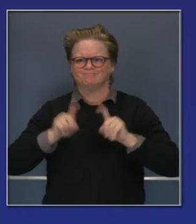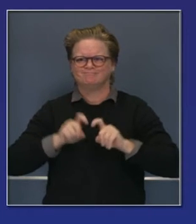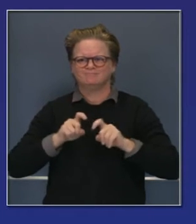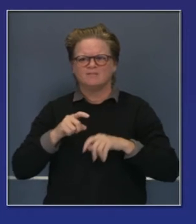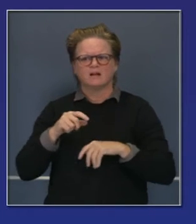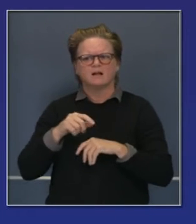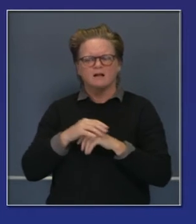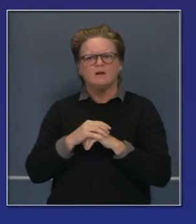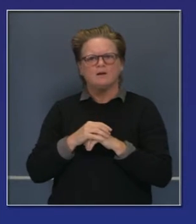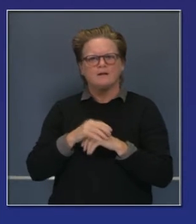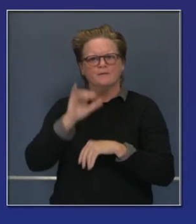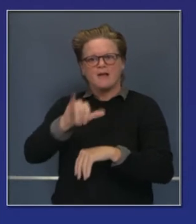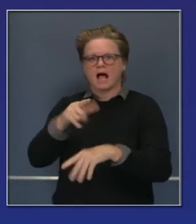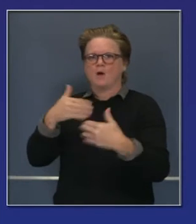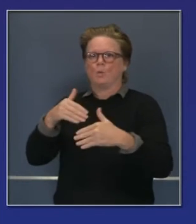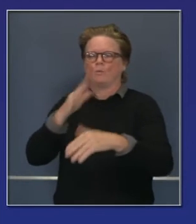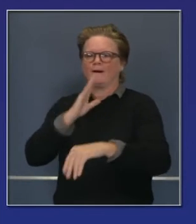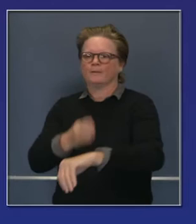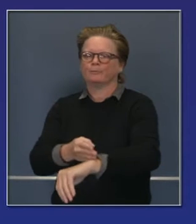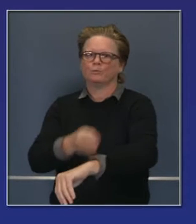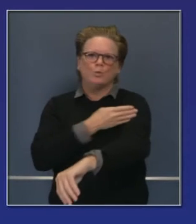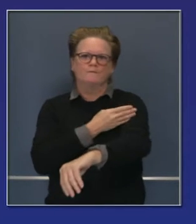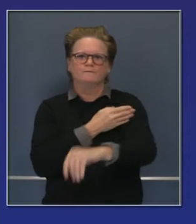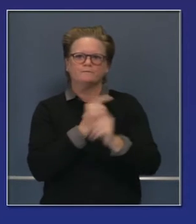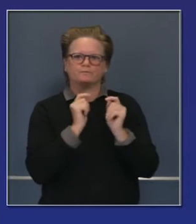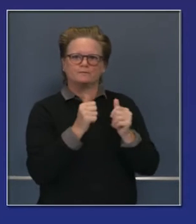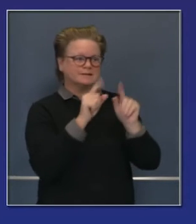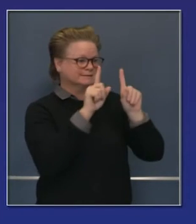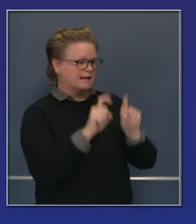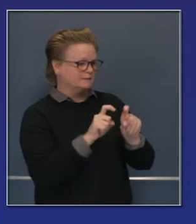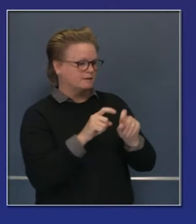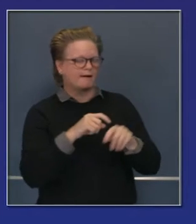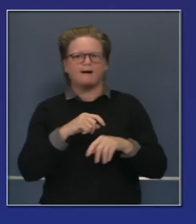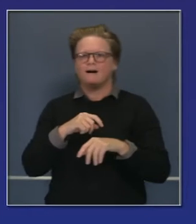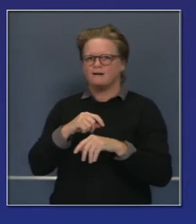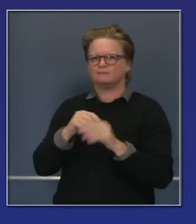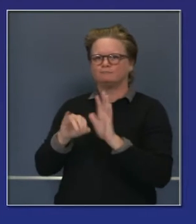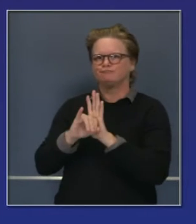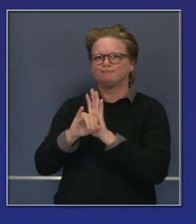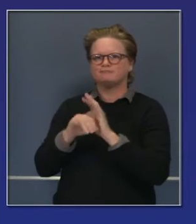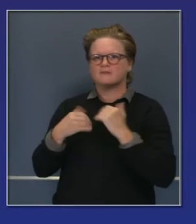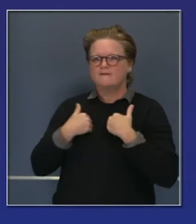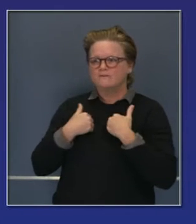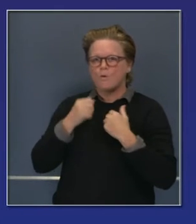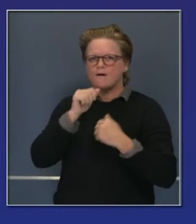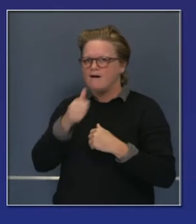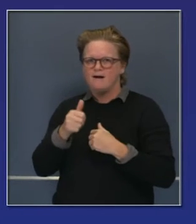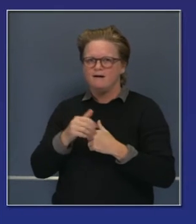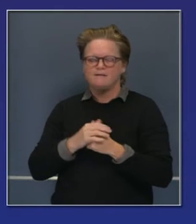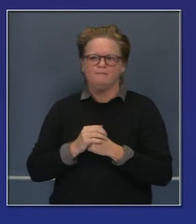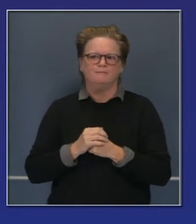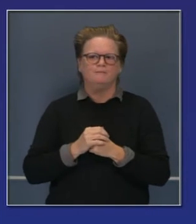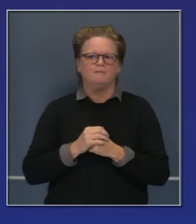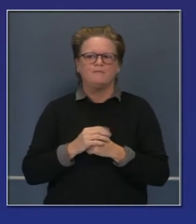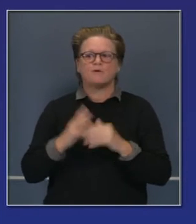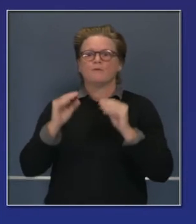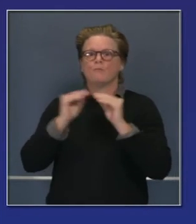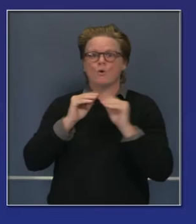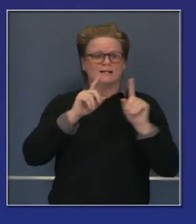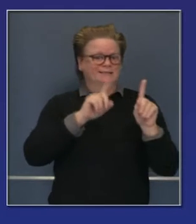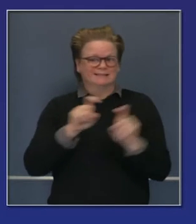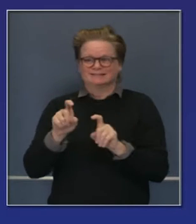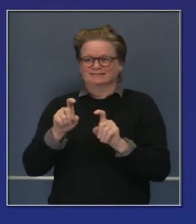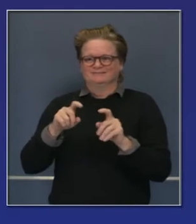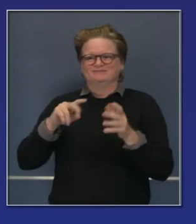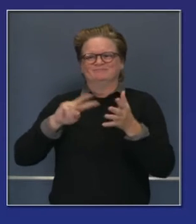disponibilidad de las pruebas. Pero estamos viendo el índice de pruebas que aumenta. Y al ver tantas pruebas, anticipamos